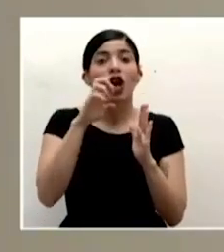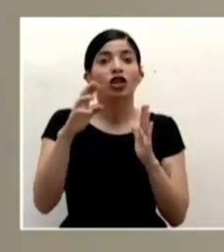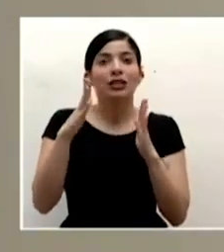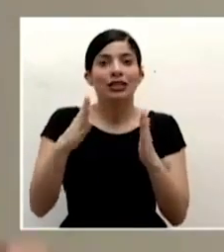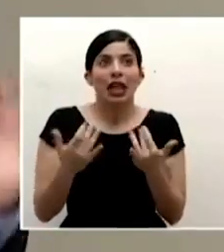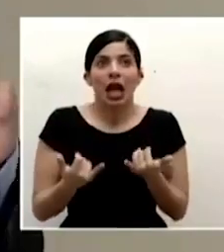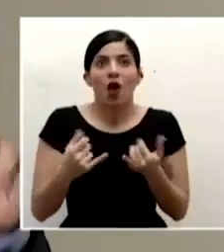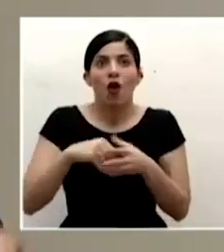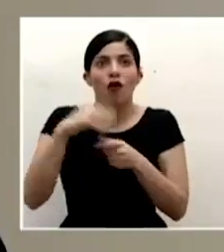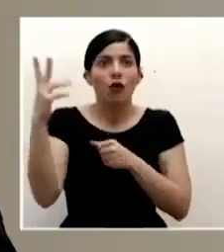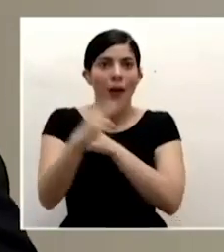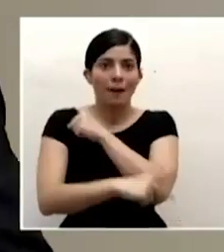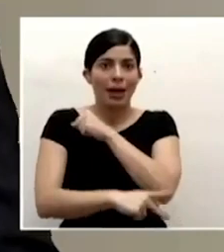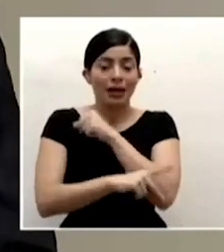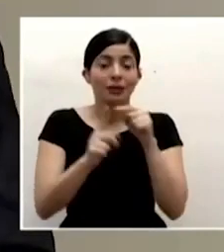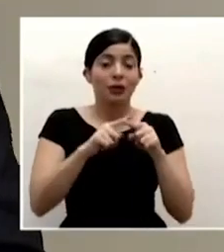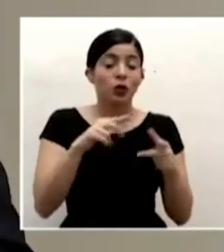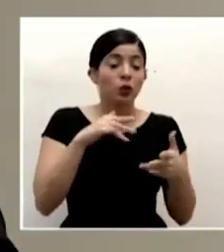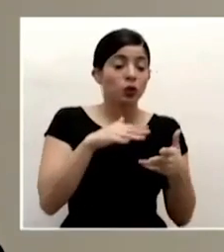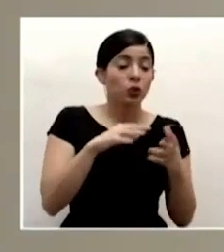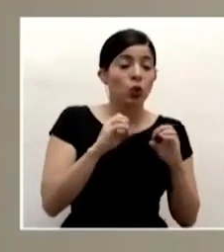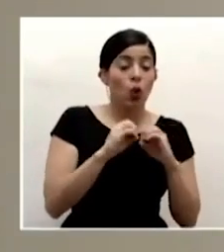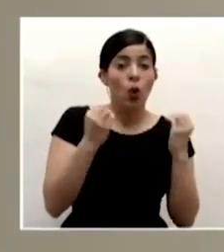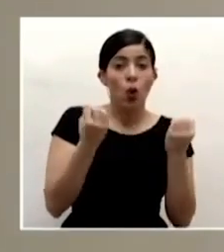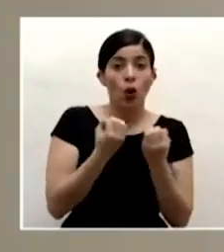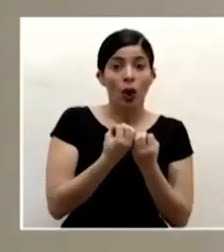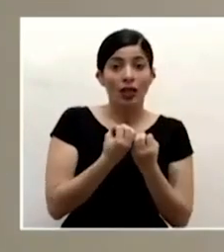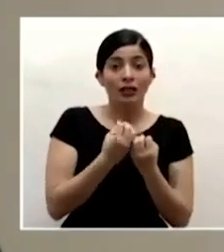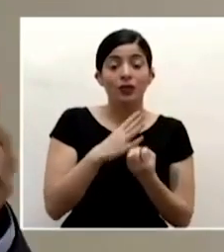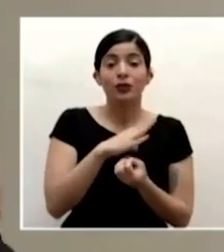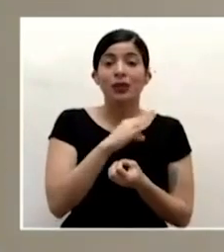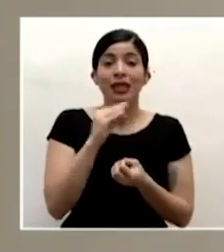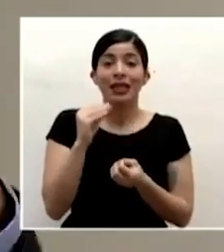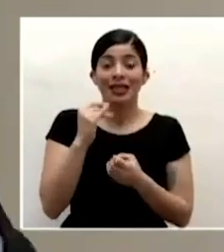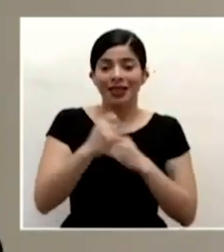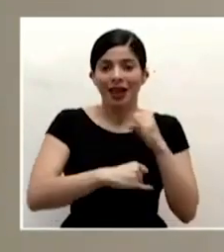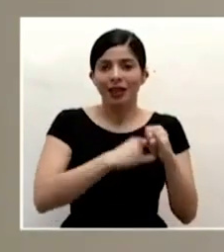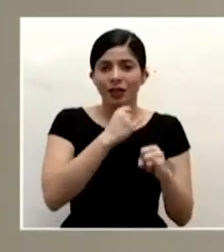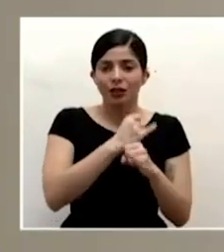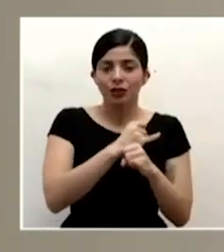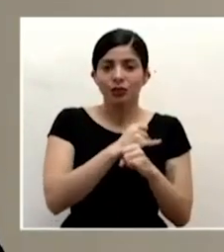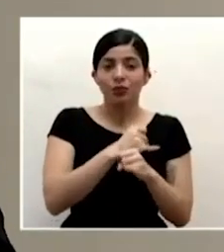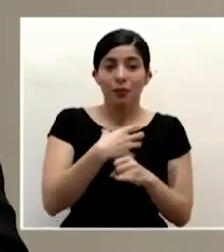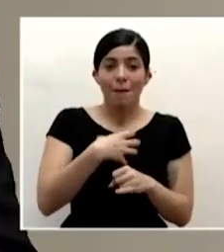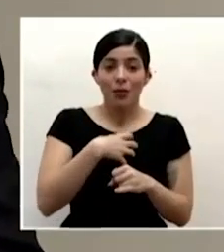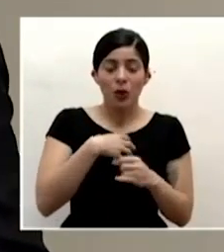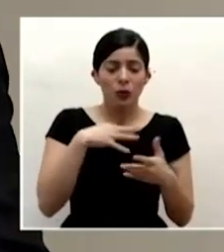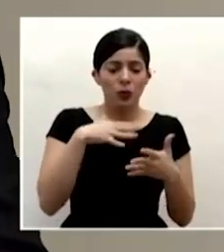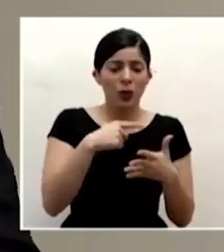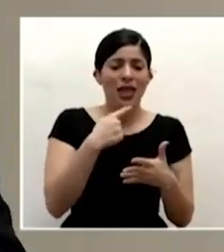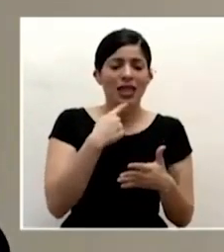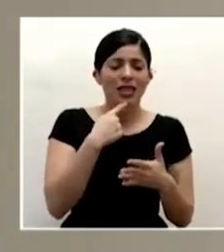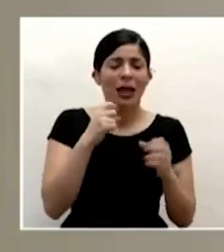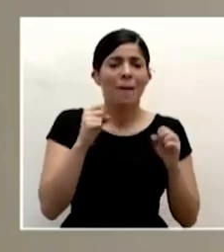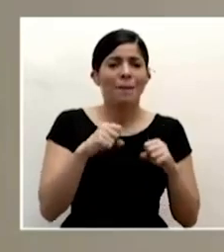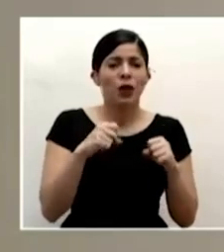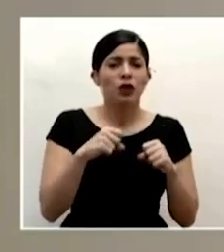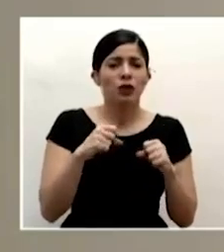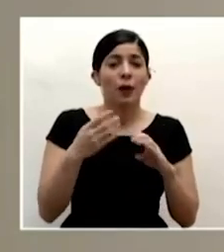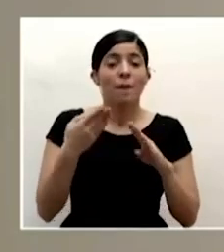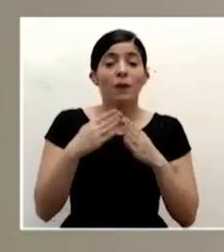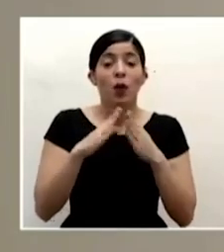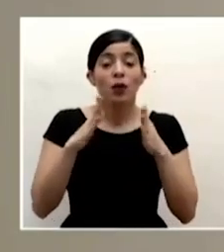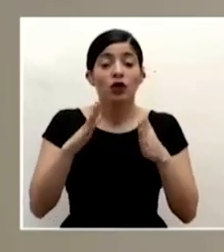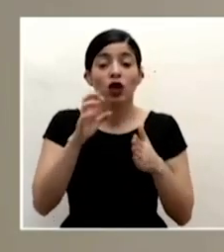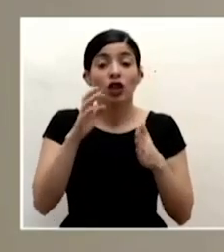estudios de organizaciones internacionales y propias pueden referirnos a que la población costarricense del exterior puede